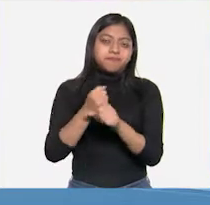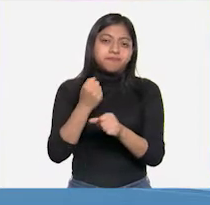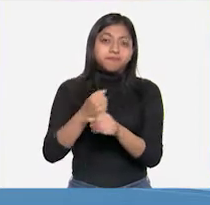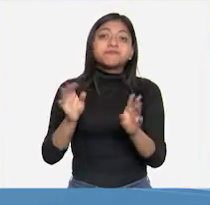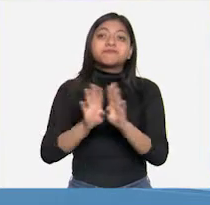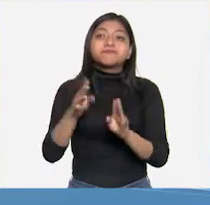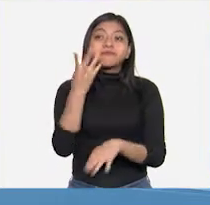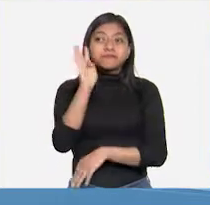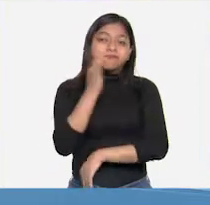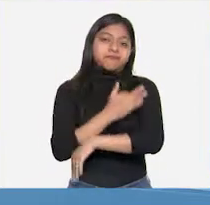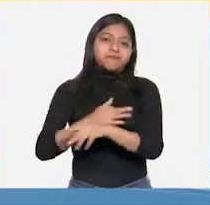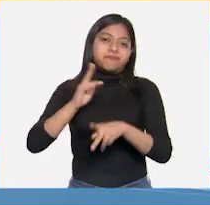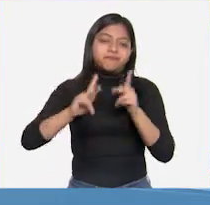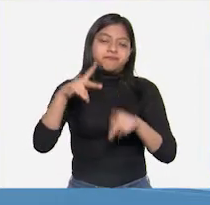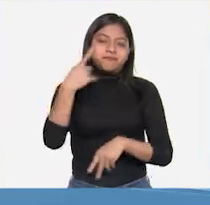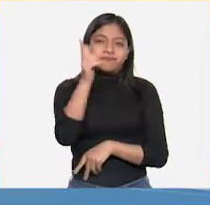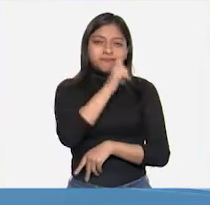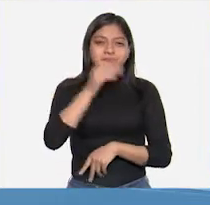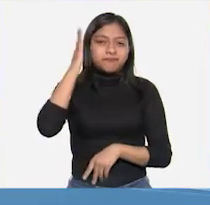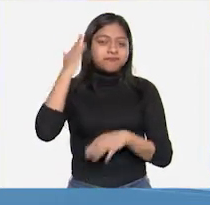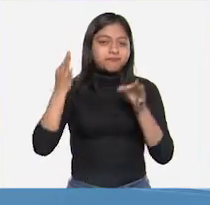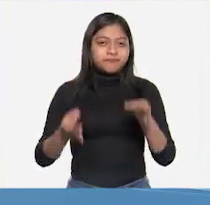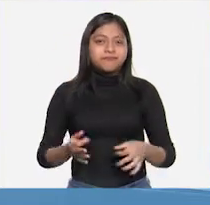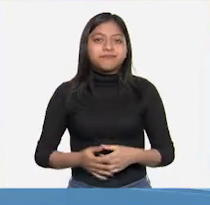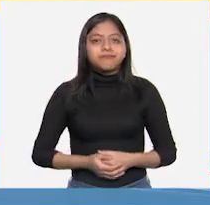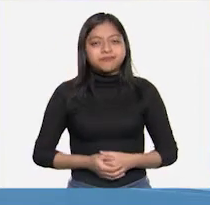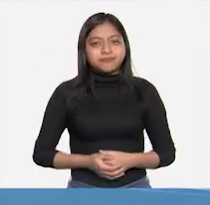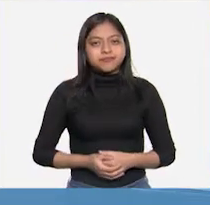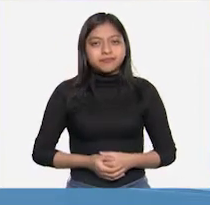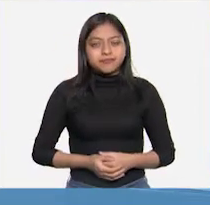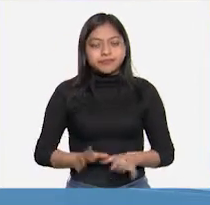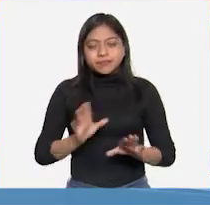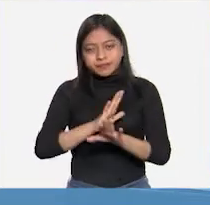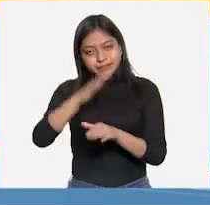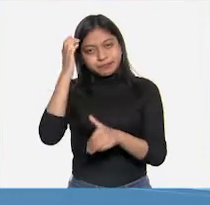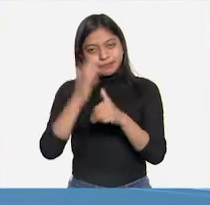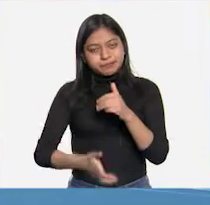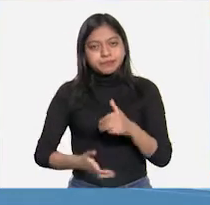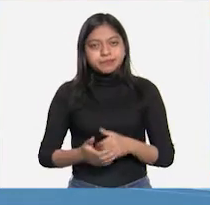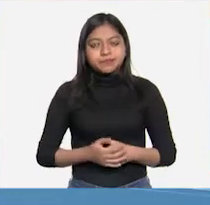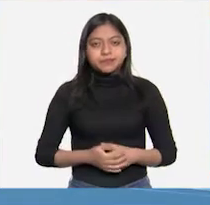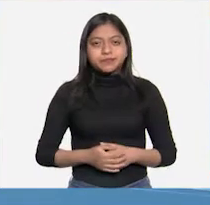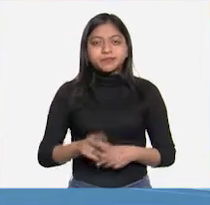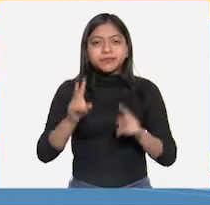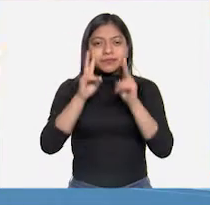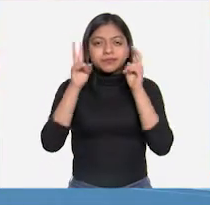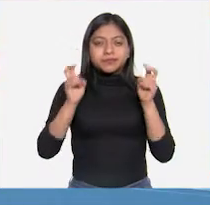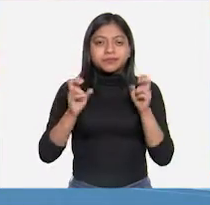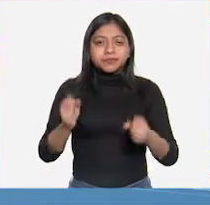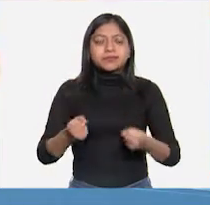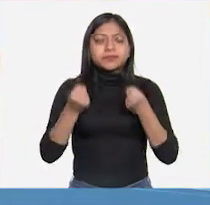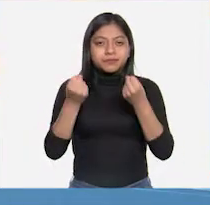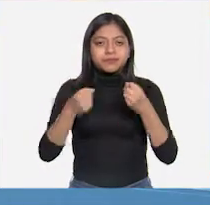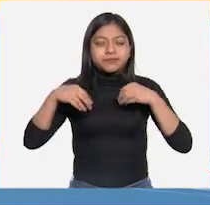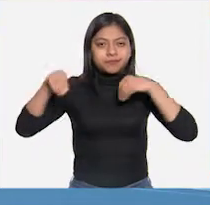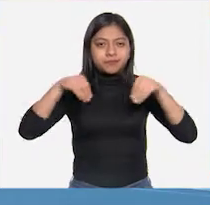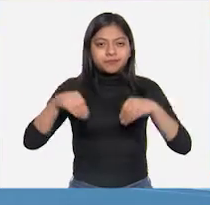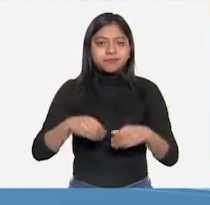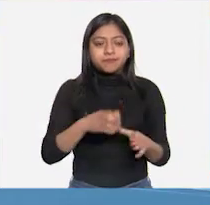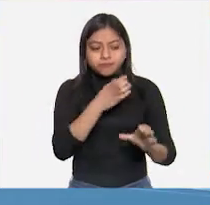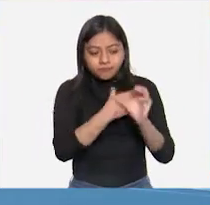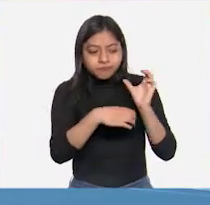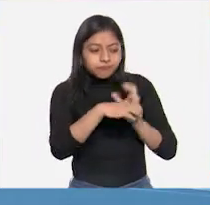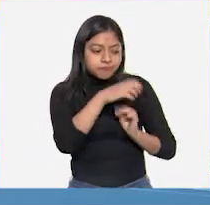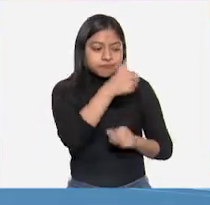practicarla y platica con tu familia en tu lengua materna. Por hoy hemos terminado con Fuerzas y movimientos de los objetos,